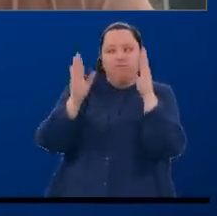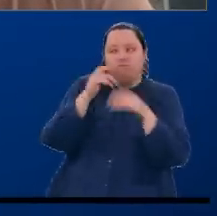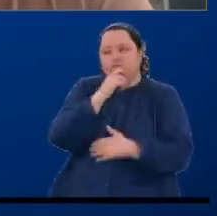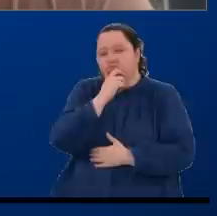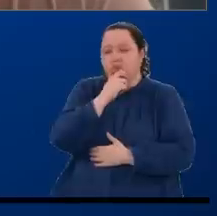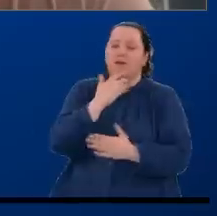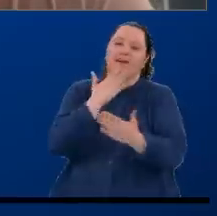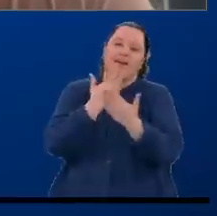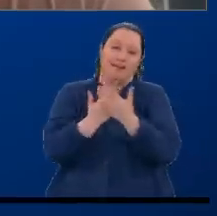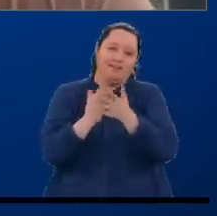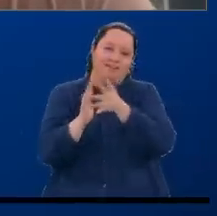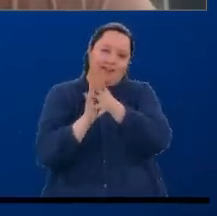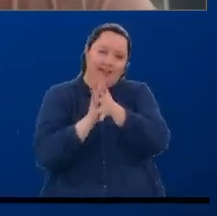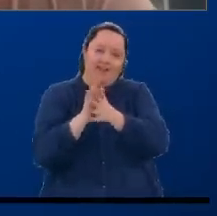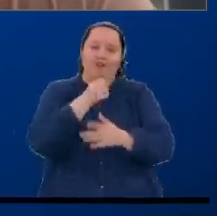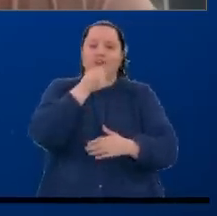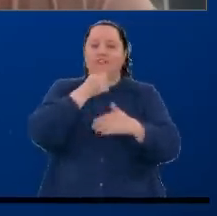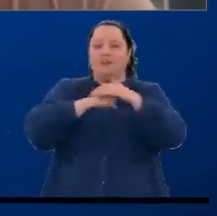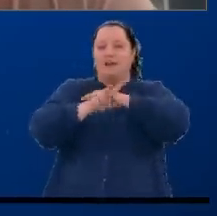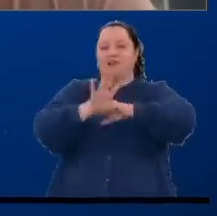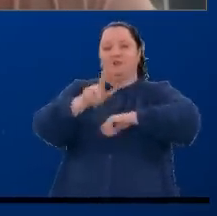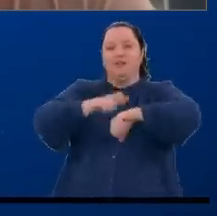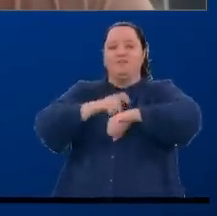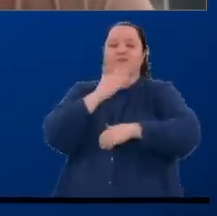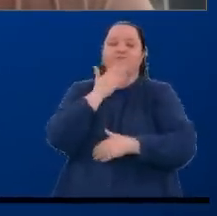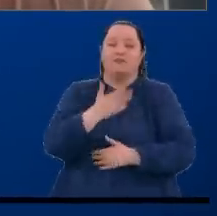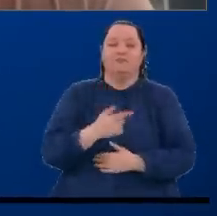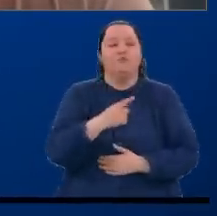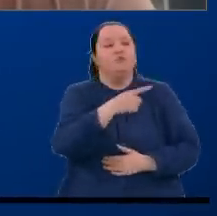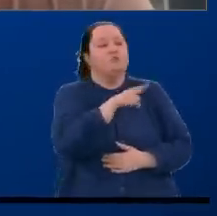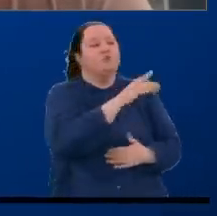Muchísimas gracias a usted por su tiempo con Noticias Caracol. A ustedes, buen fin de semana.